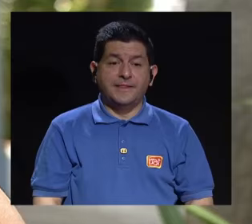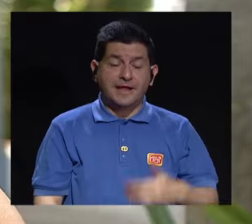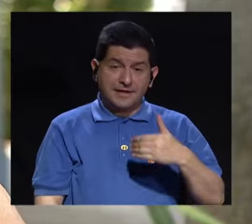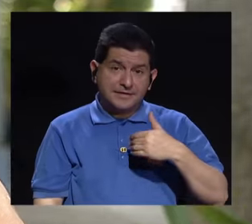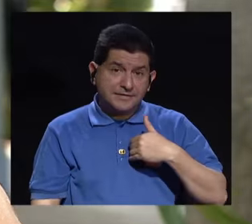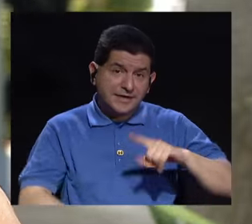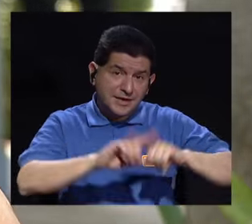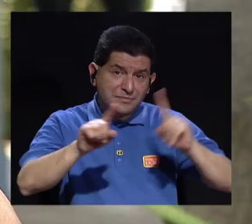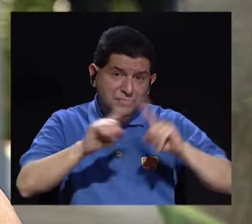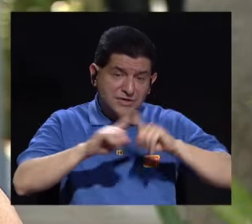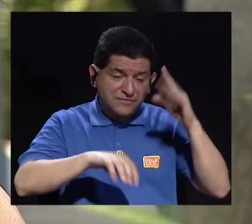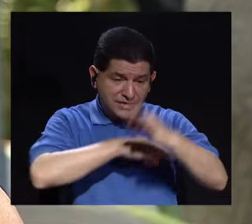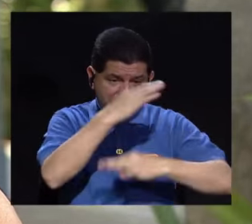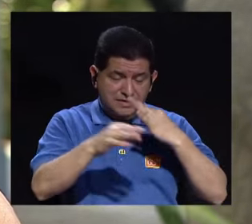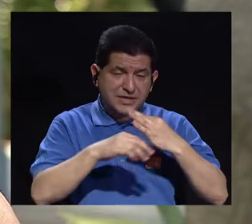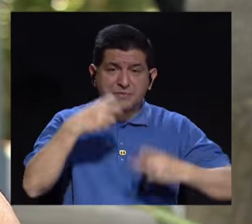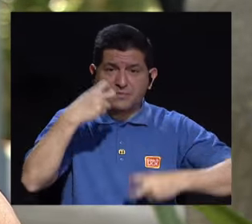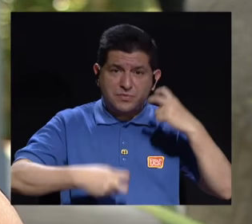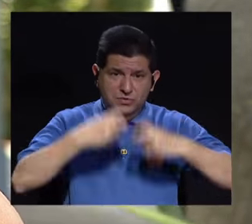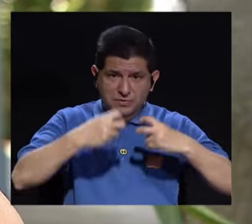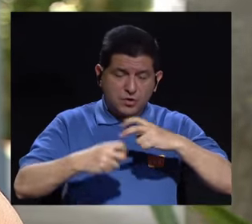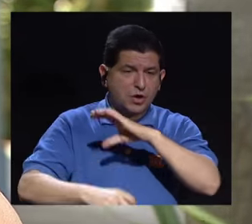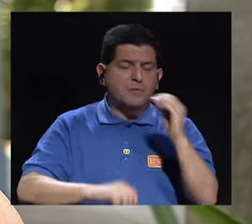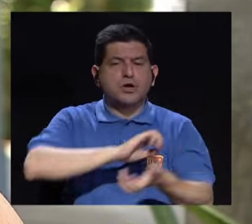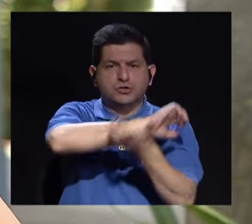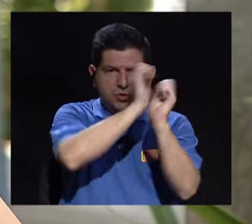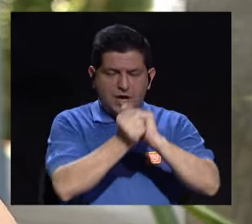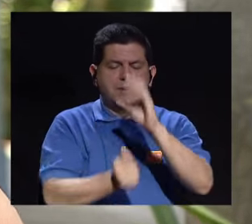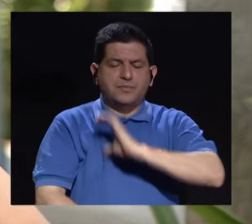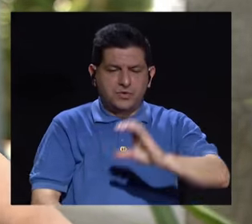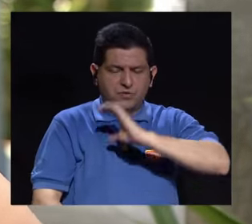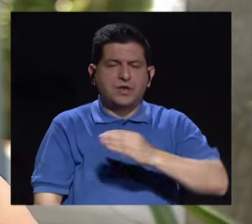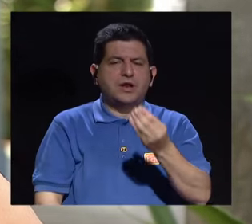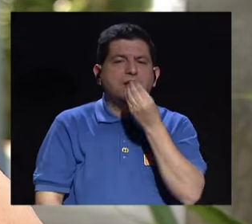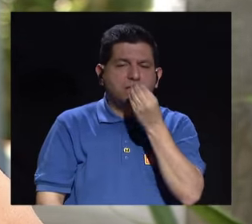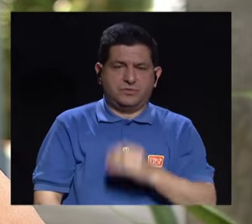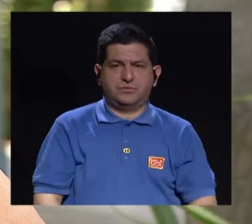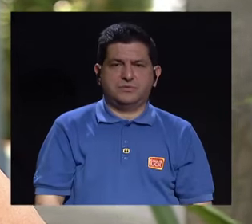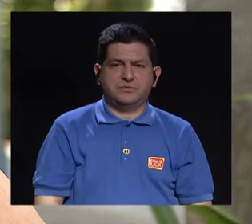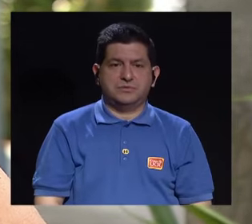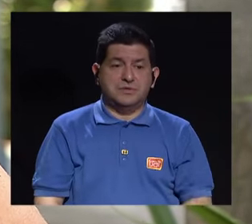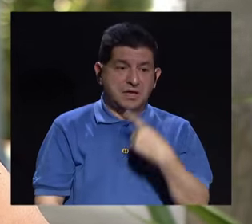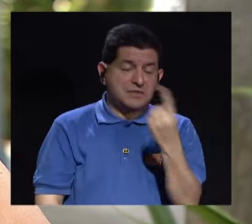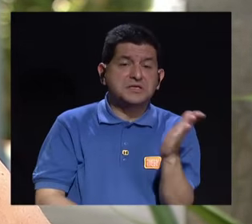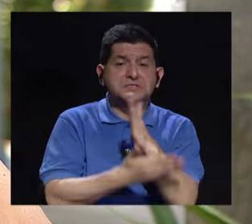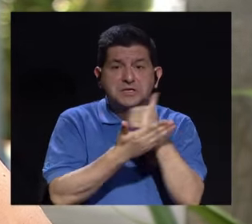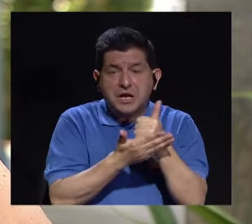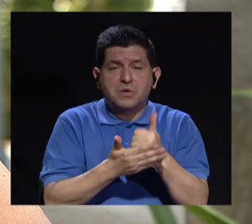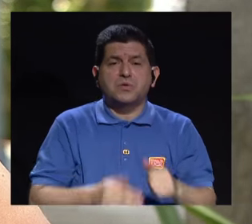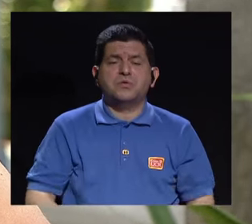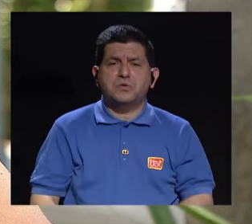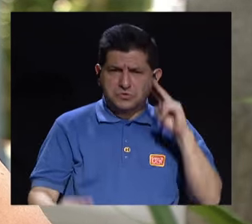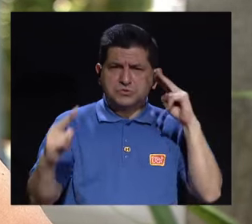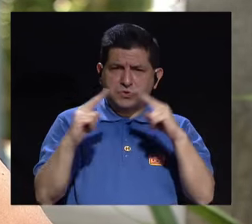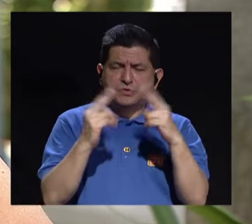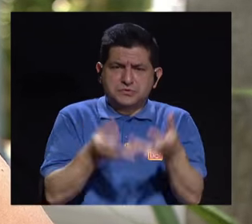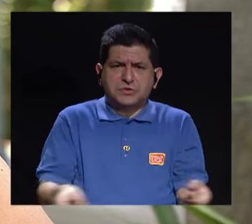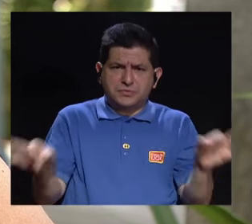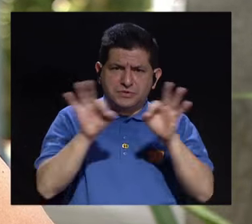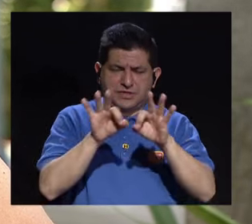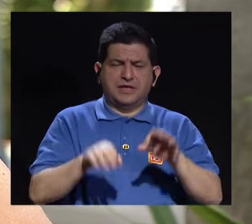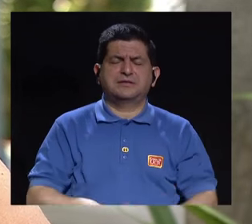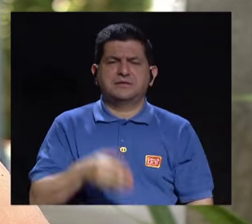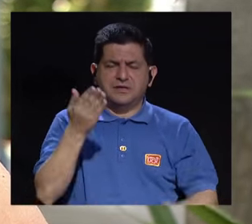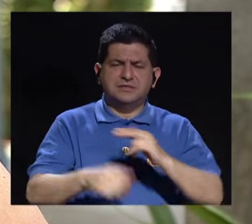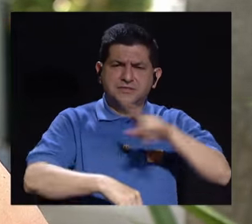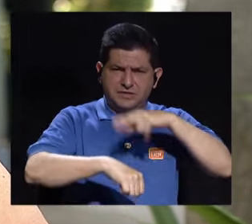Bueno, tenemos distintos trastornos alimentarios o desórdenes de la conducta alimentaria, entre ellos vamos a citar algunos, los más conocidos o